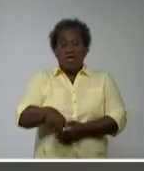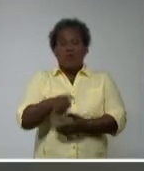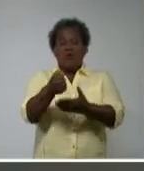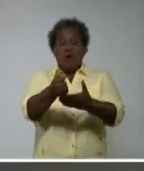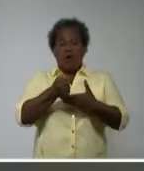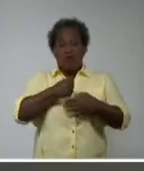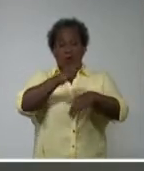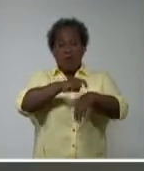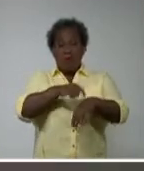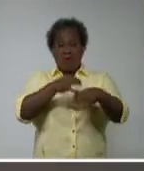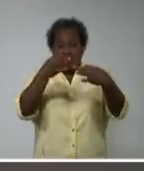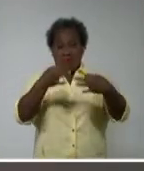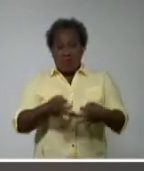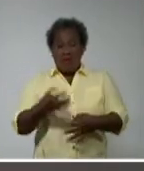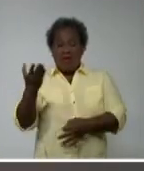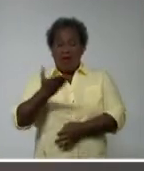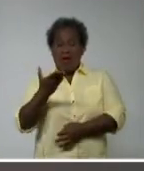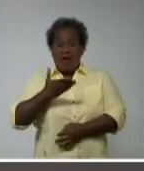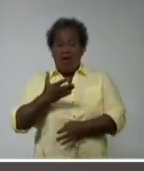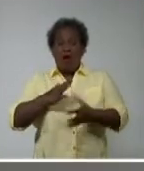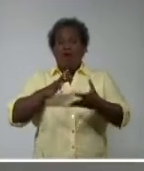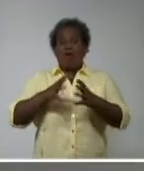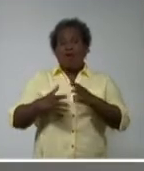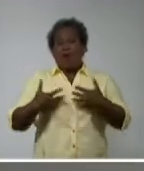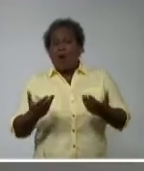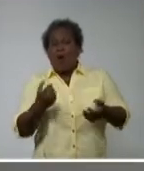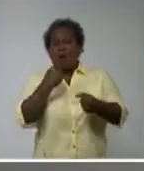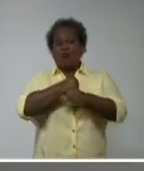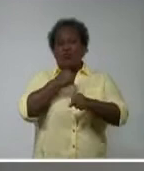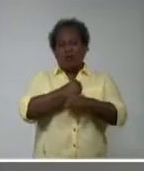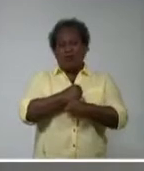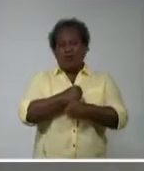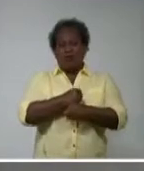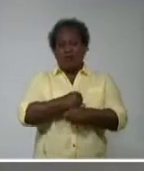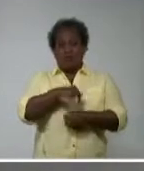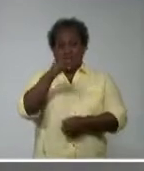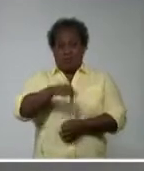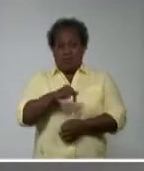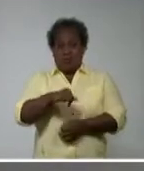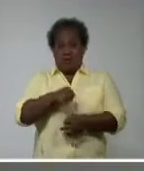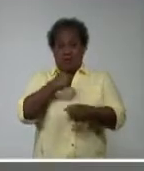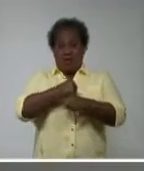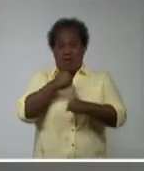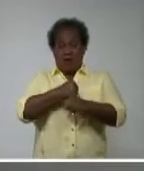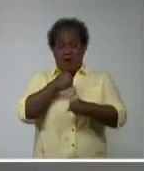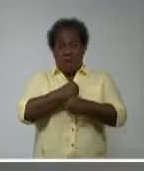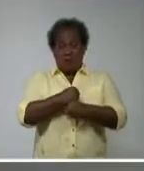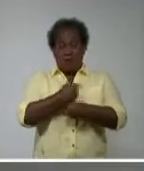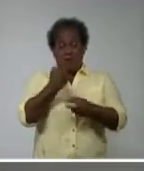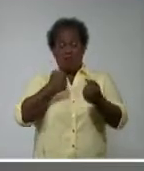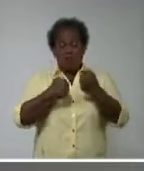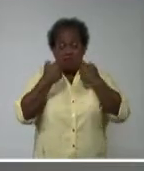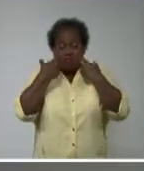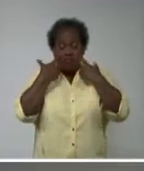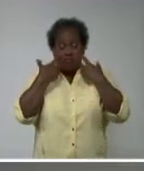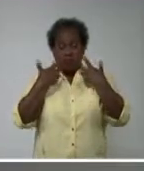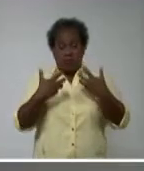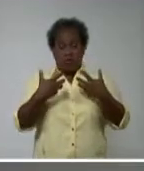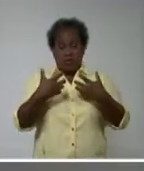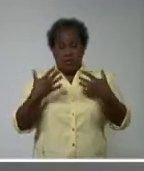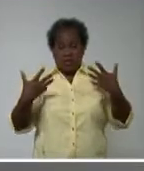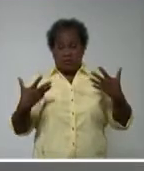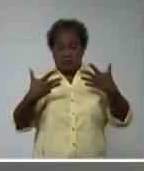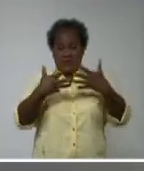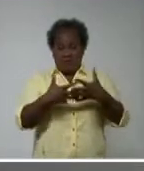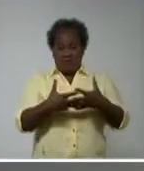agilizar el diseño de estrategias de actuación. En este momento trabajamos en un módulo muy importante que es la integración con el